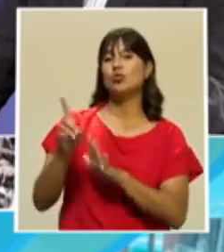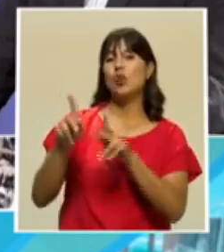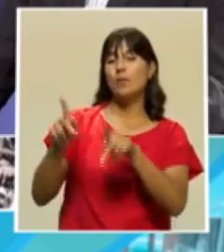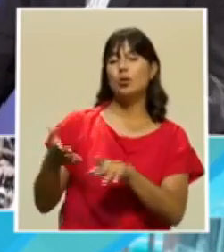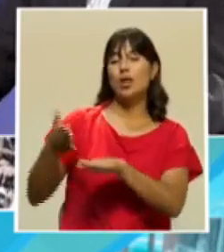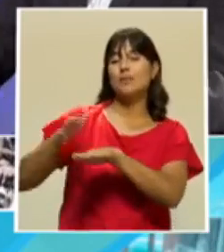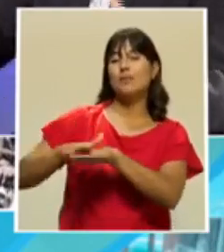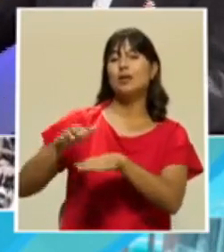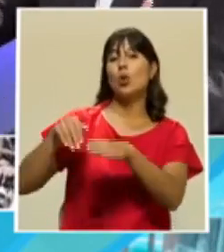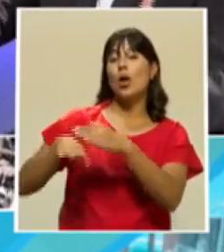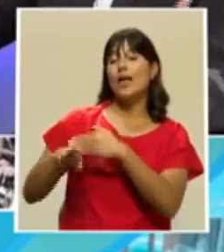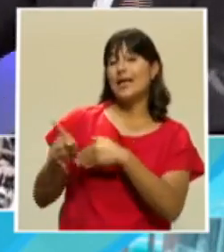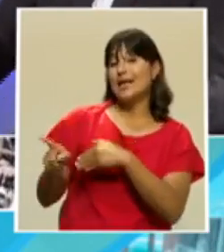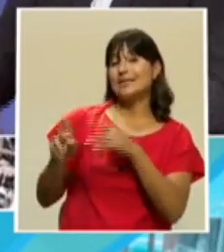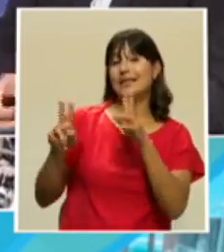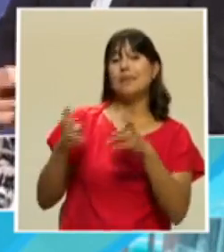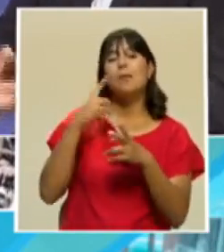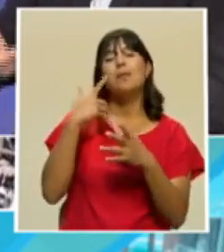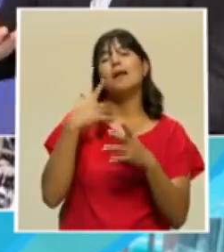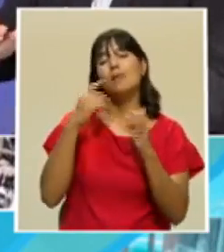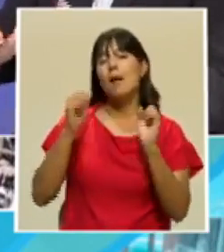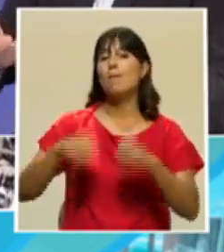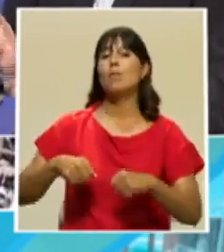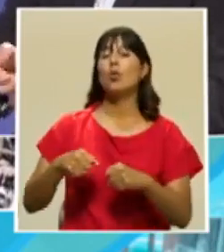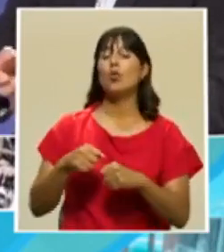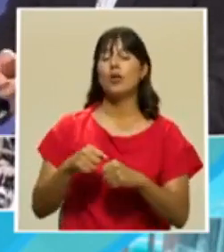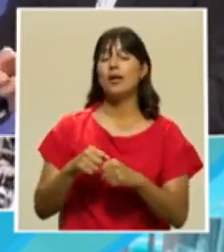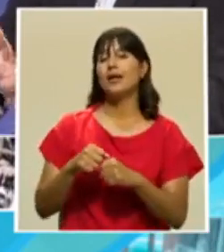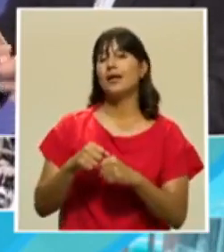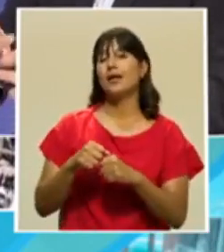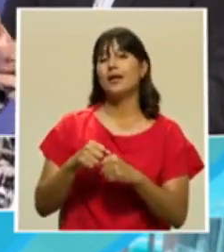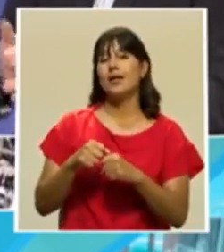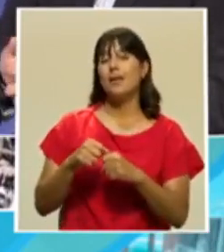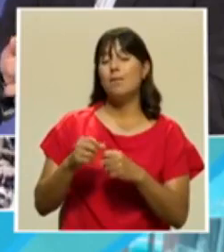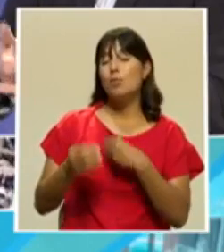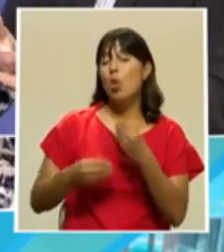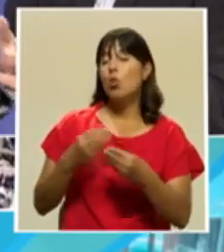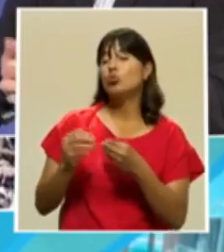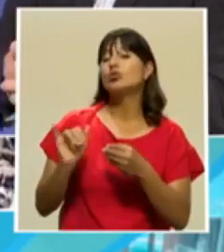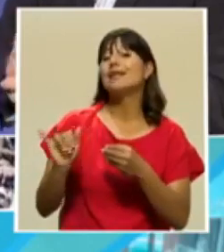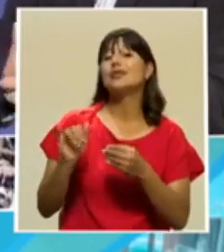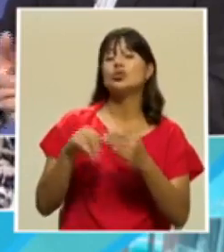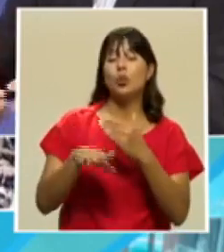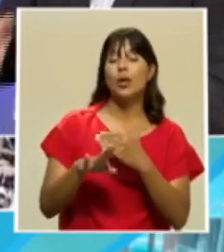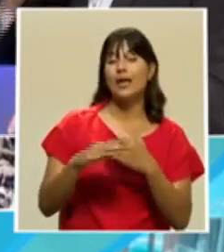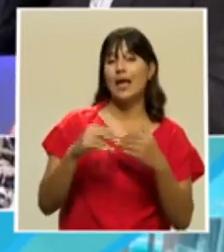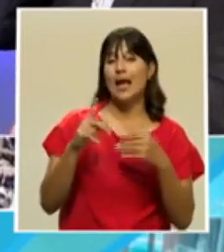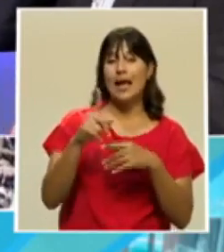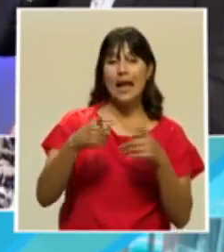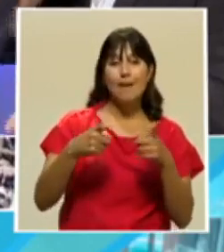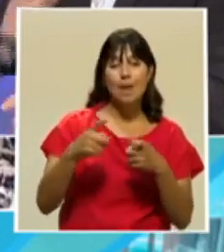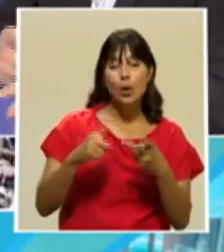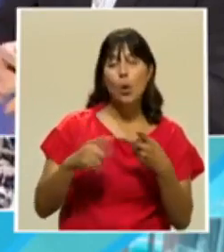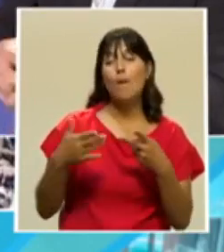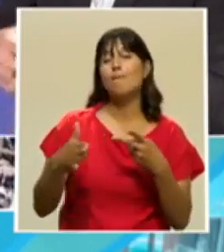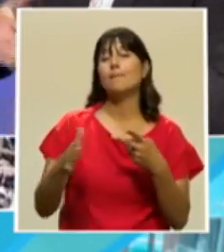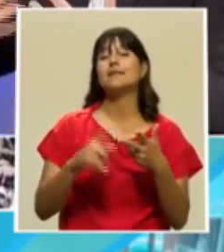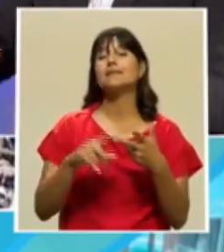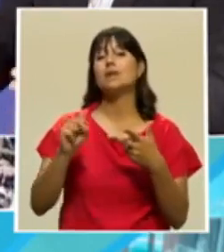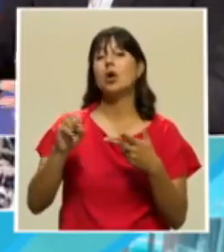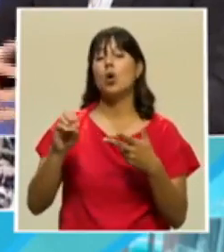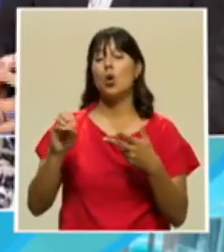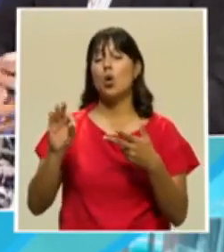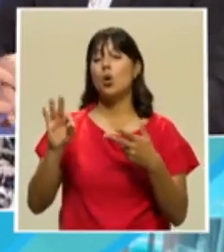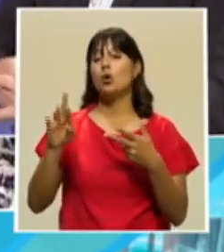maricultura, para generar precisamente este tipo de cultivos en camarones, en peces, en ostras, que den